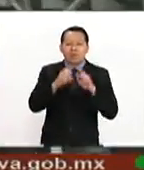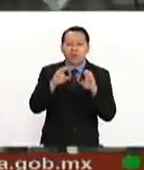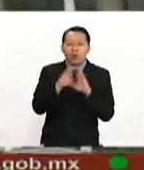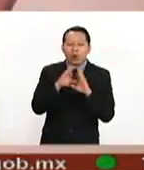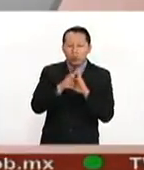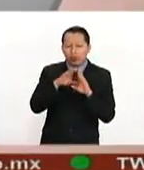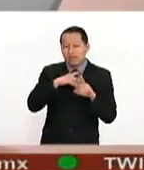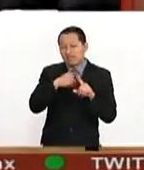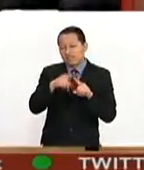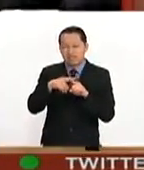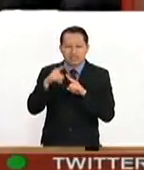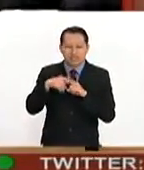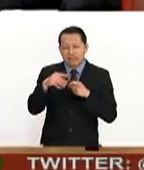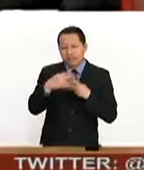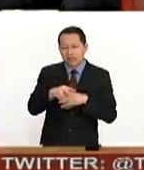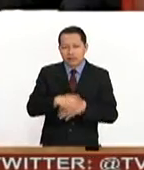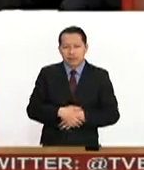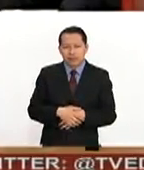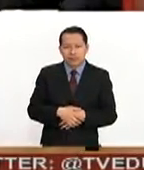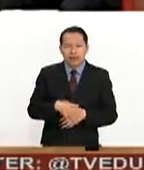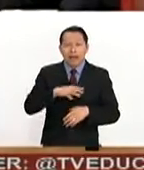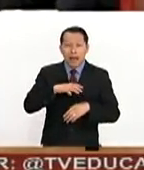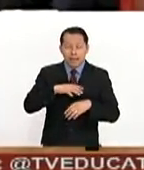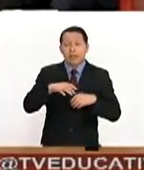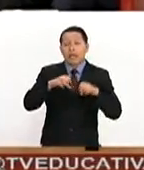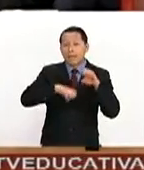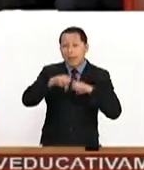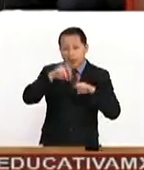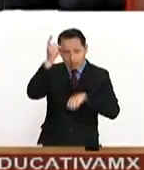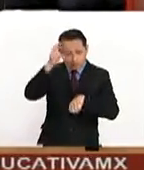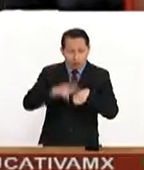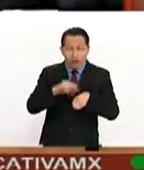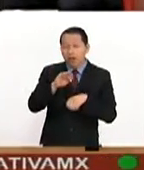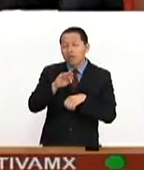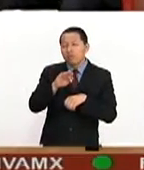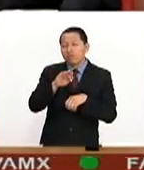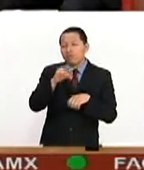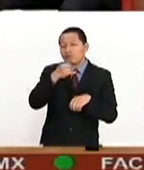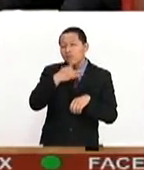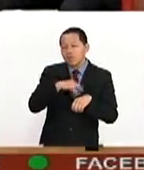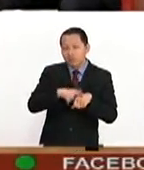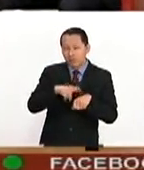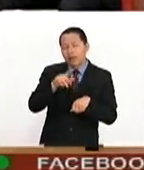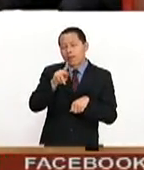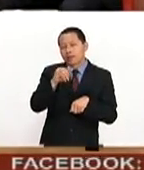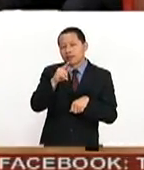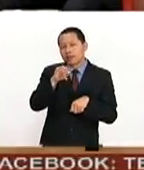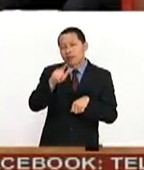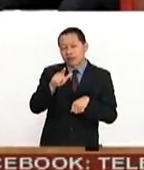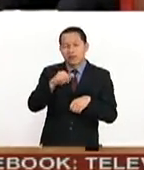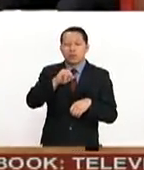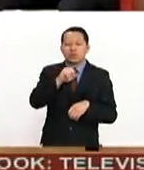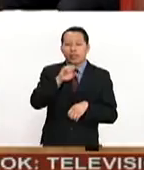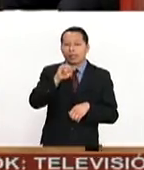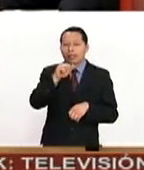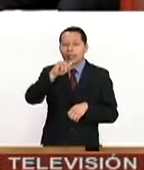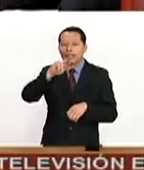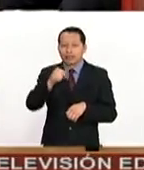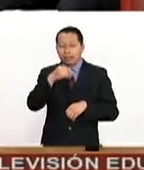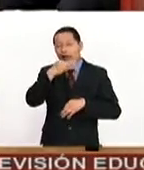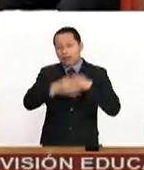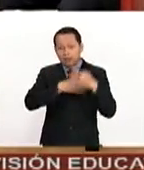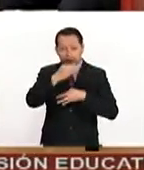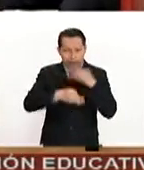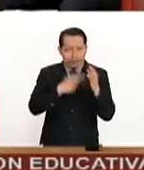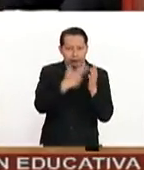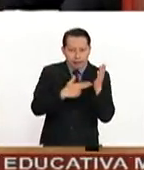protestas. En nuestra sección Emprendedores, el director del Festival Pixelatl, José Iñesta, habla sobre la campaña de promoción y